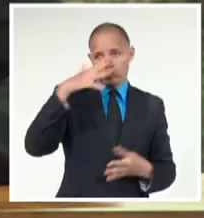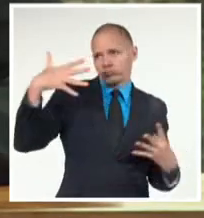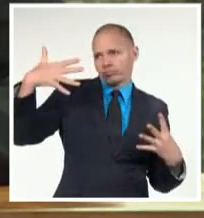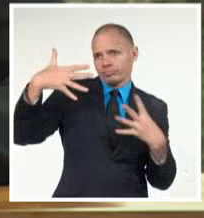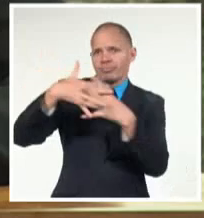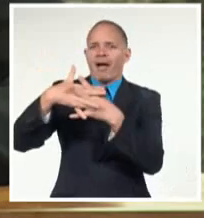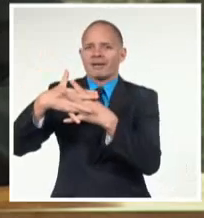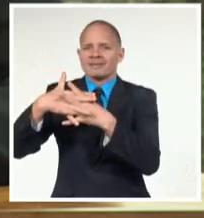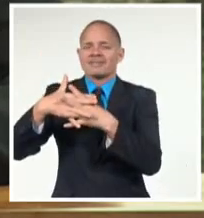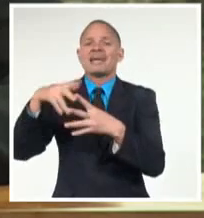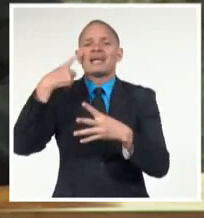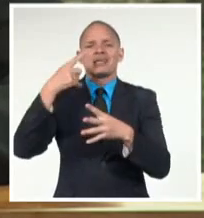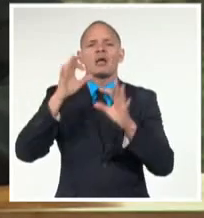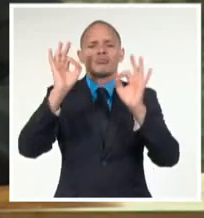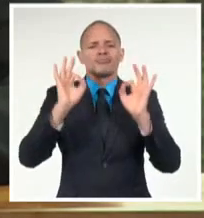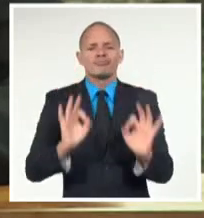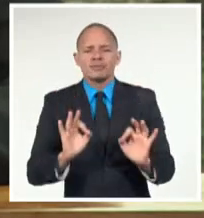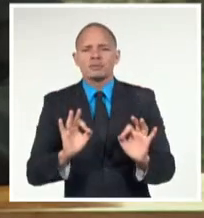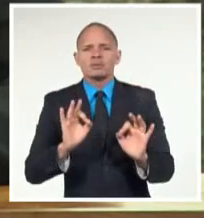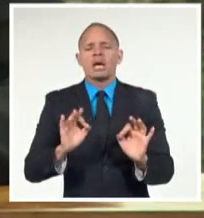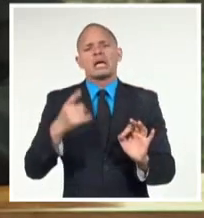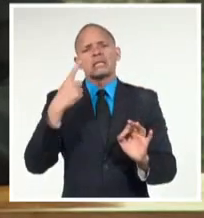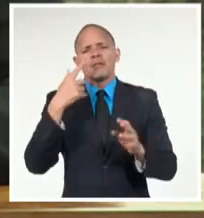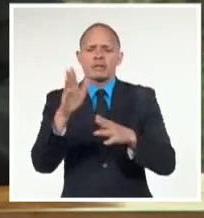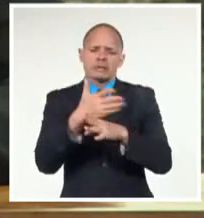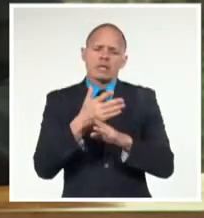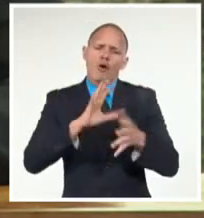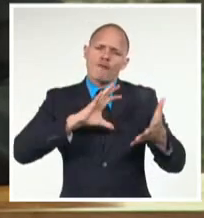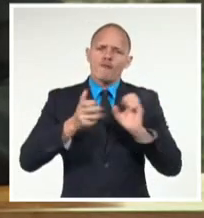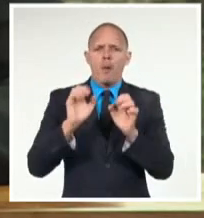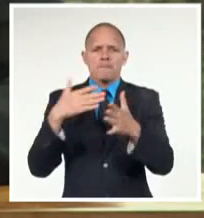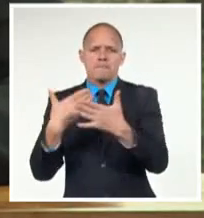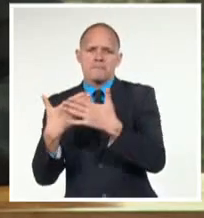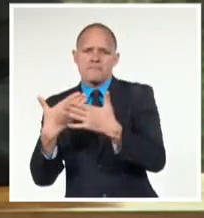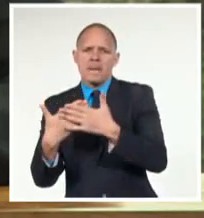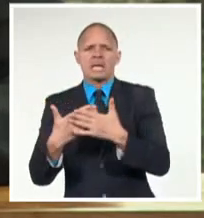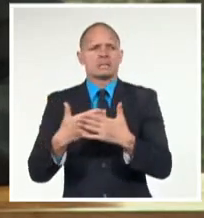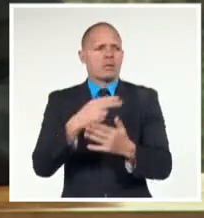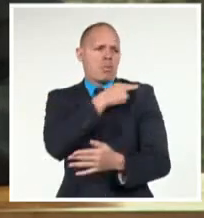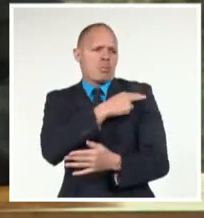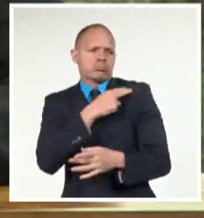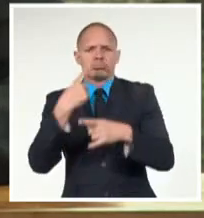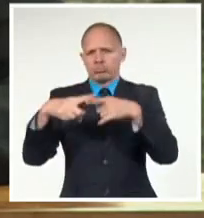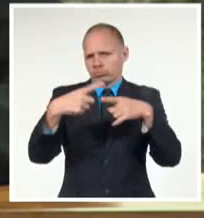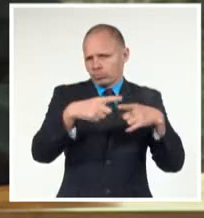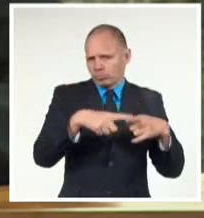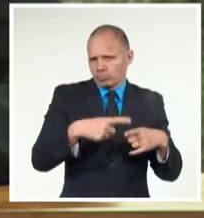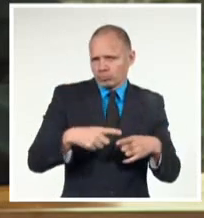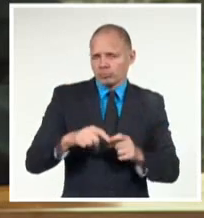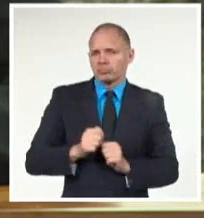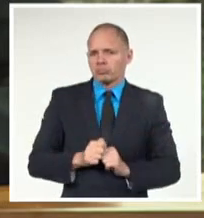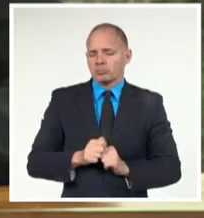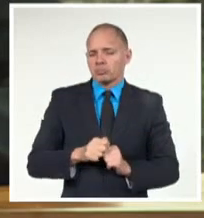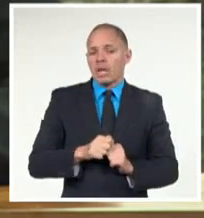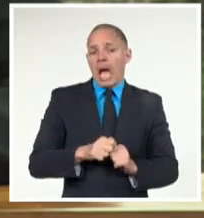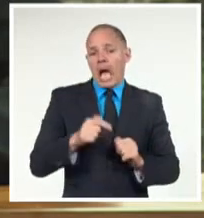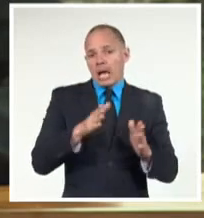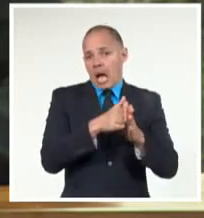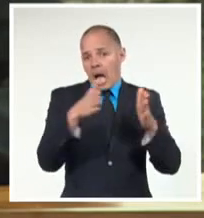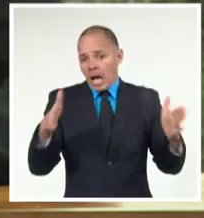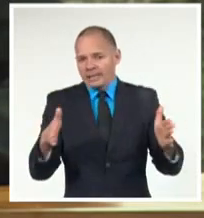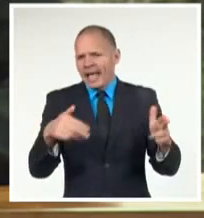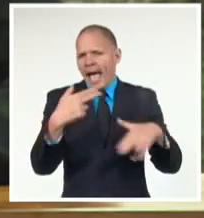tanto a nivel oficial como en los círculos empresariales. Se han realizado acciones en materia de regulación técnica,